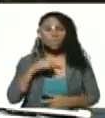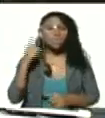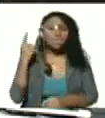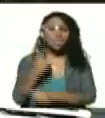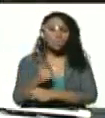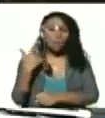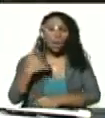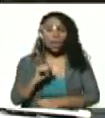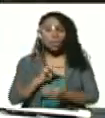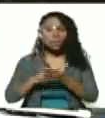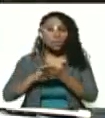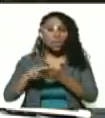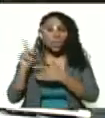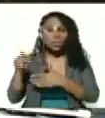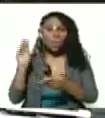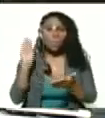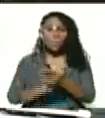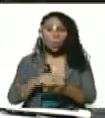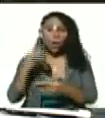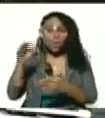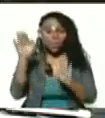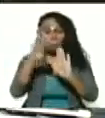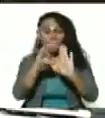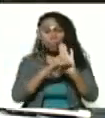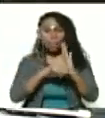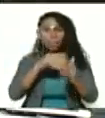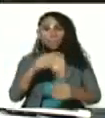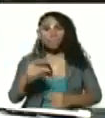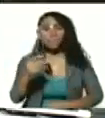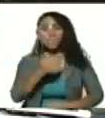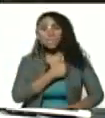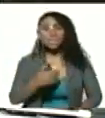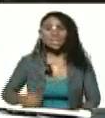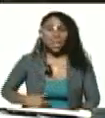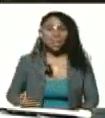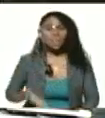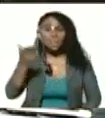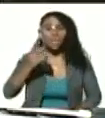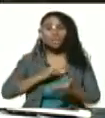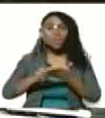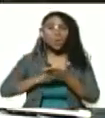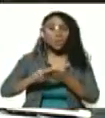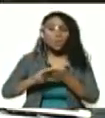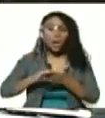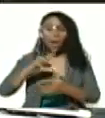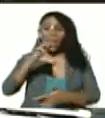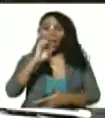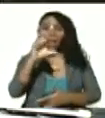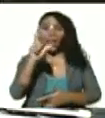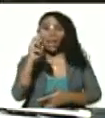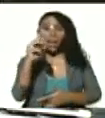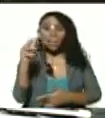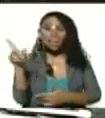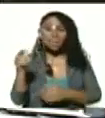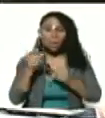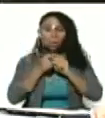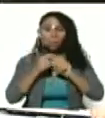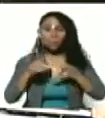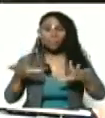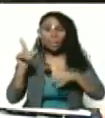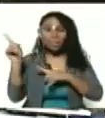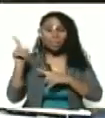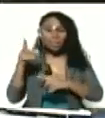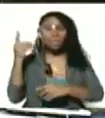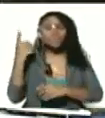ese comentario. Pónganlo allí en la agenda presidencial prioritaria. Recuperar la ELAM. Expandir la ELAM.